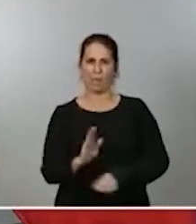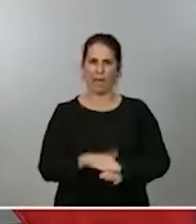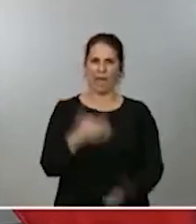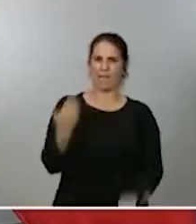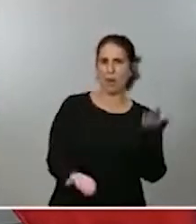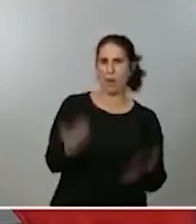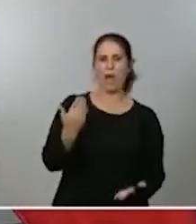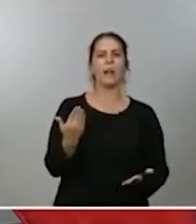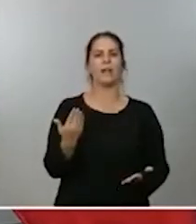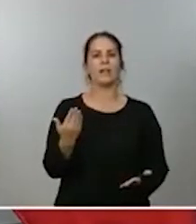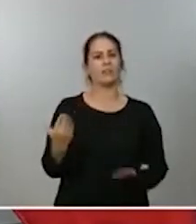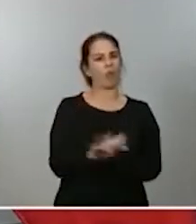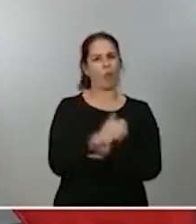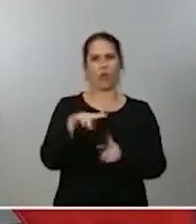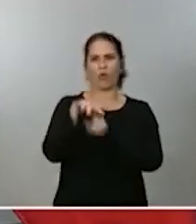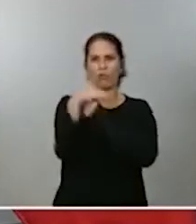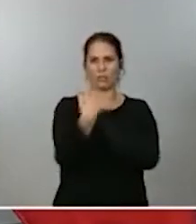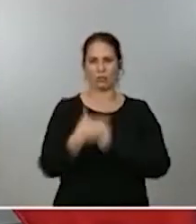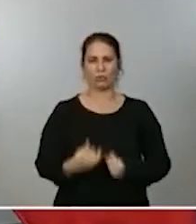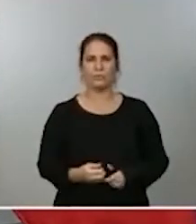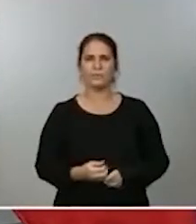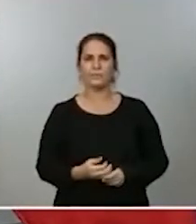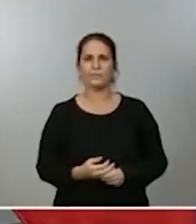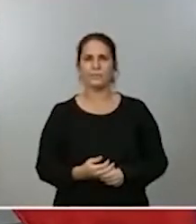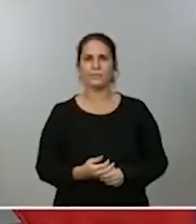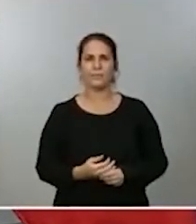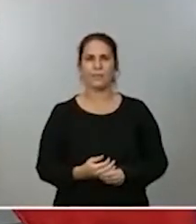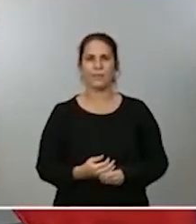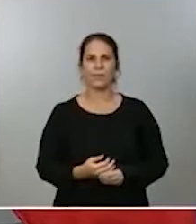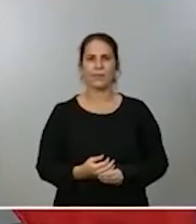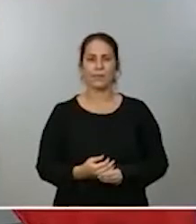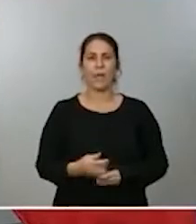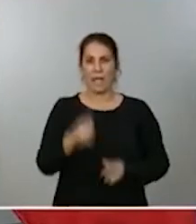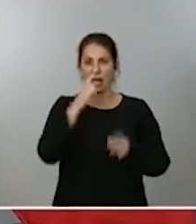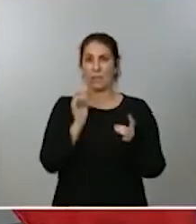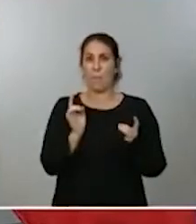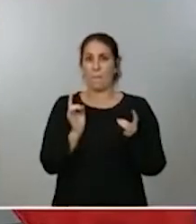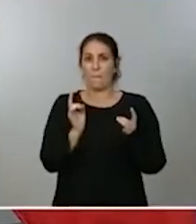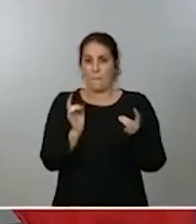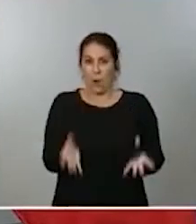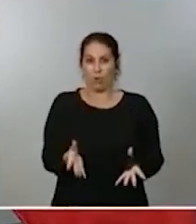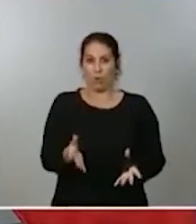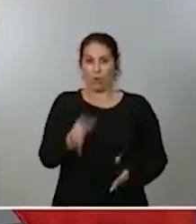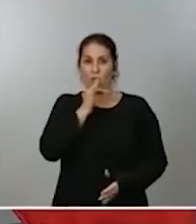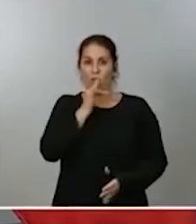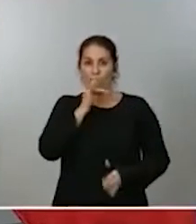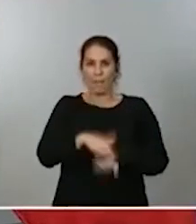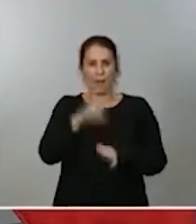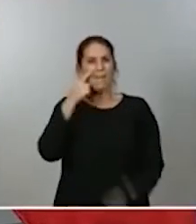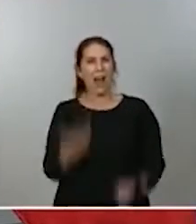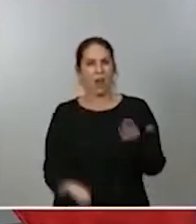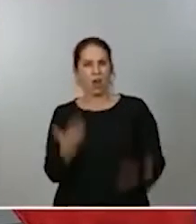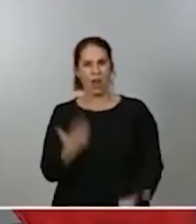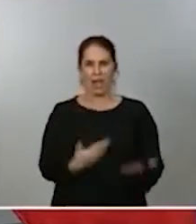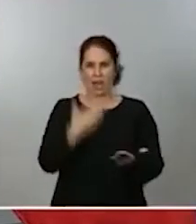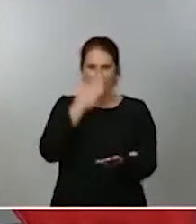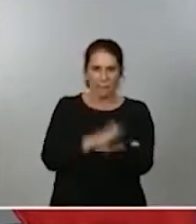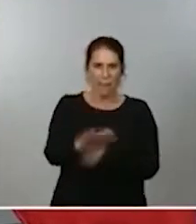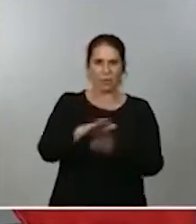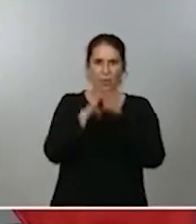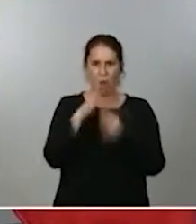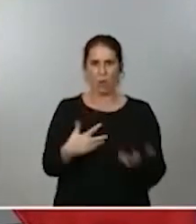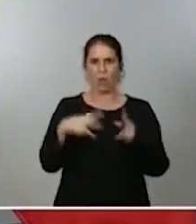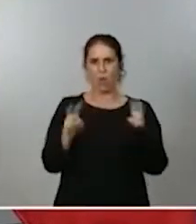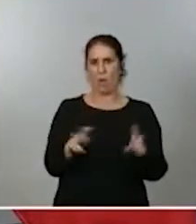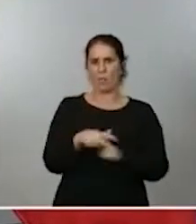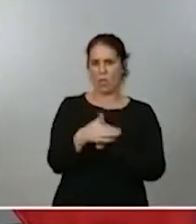en ese contexto. De hecho, es pronto, desde nuestro punto de vista, para valorar este impacto del nuevo estado de alarma, un estado de